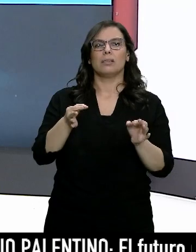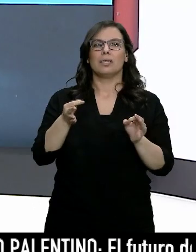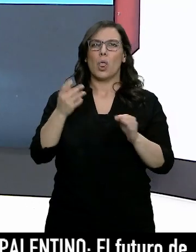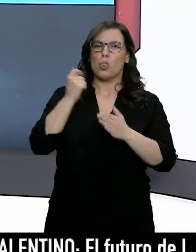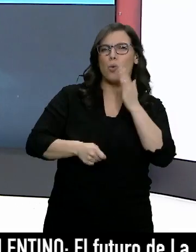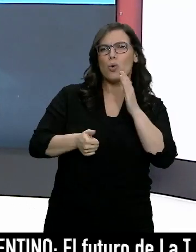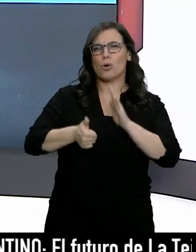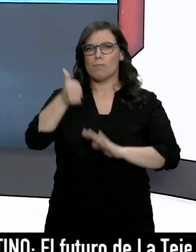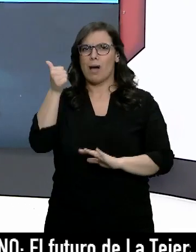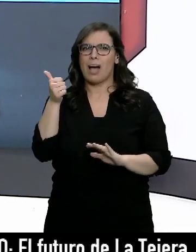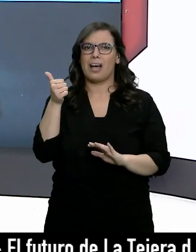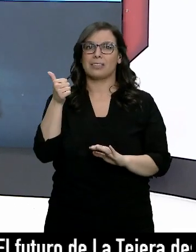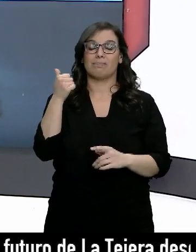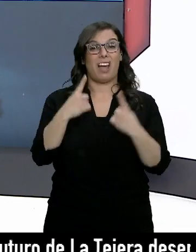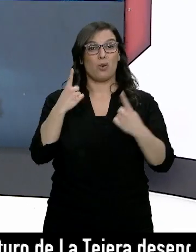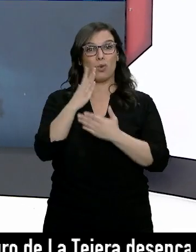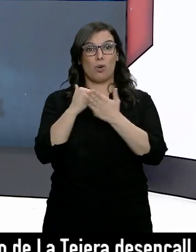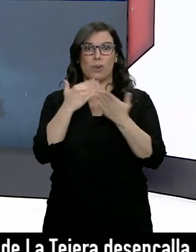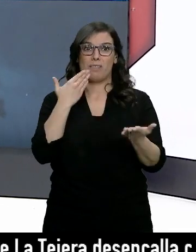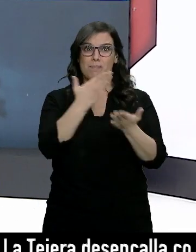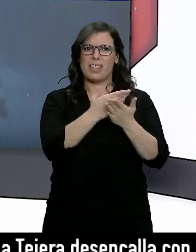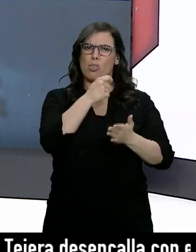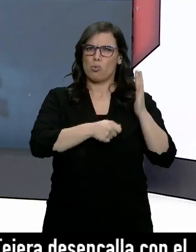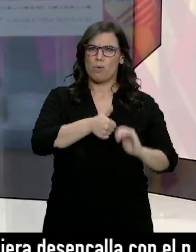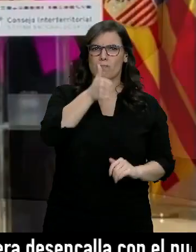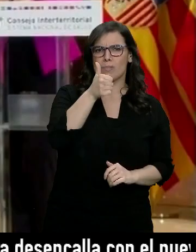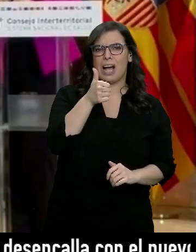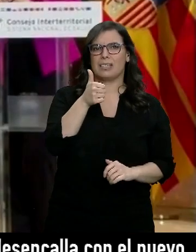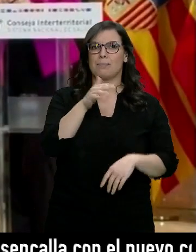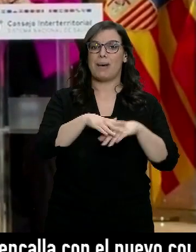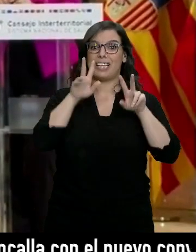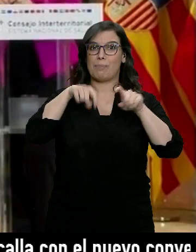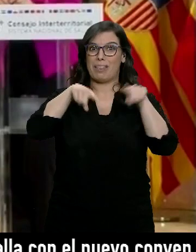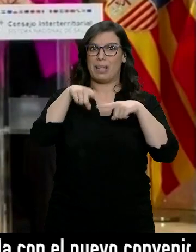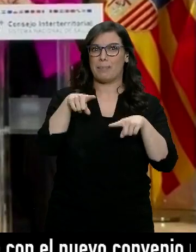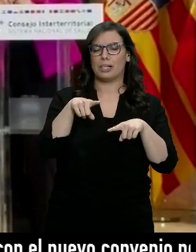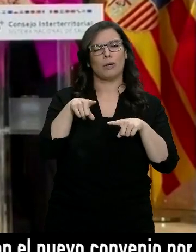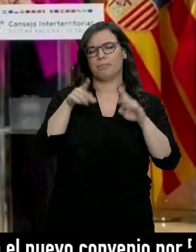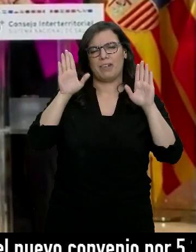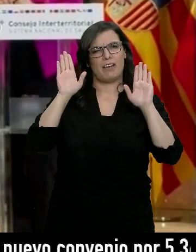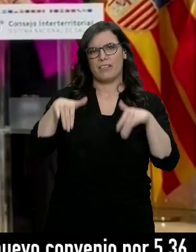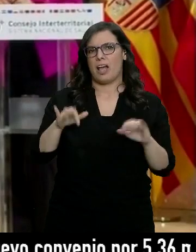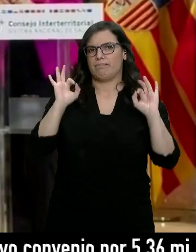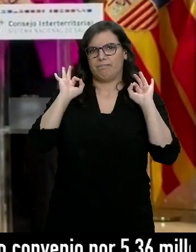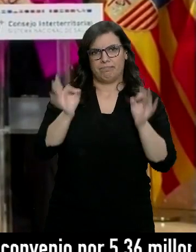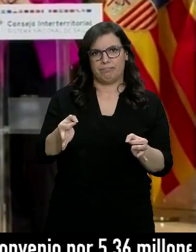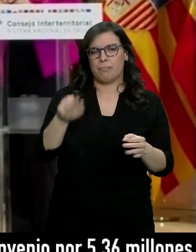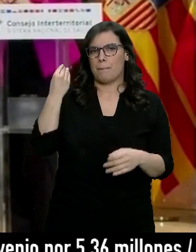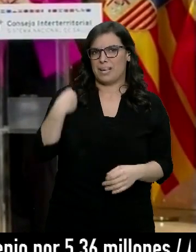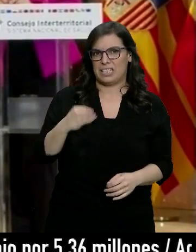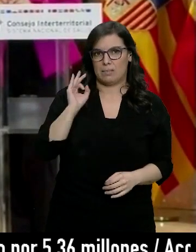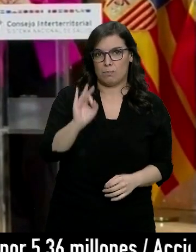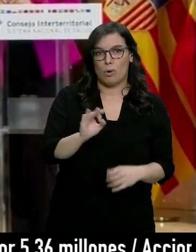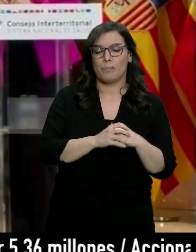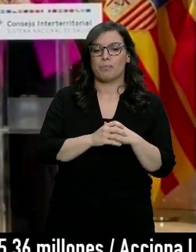endurecer las medidas, como habían pedido algunas regiones, sobre todo a la hora de regular la movilidad. Gobierno y comunidades apuestan por